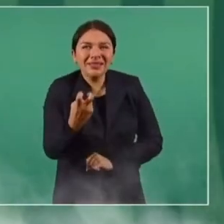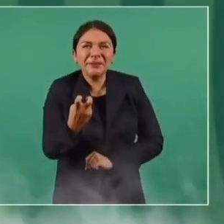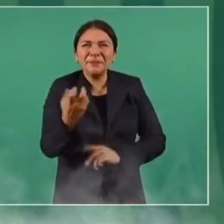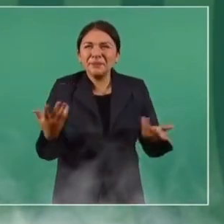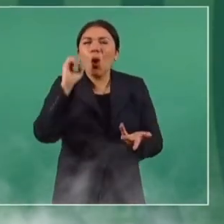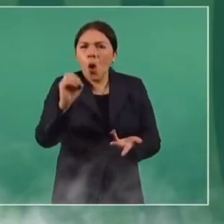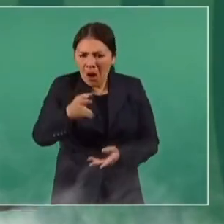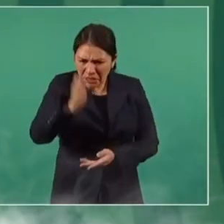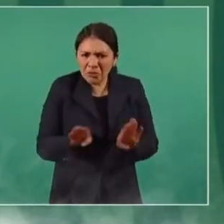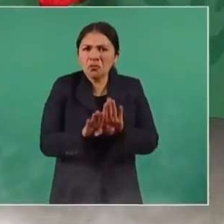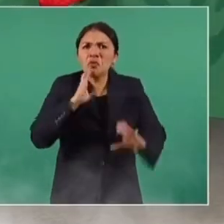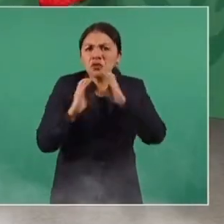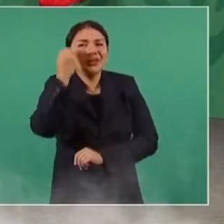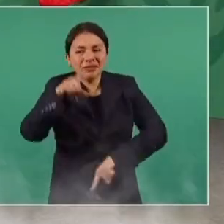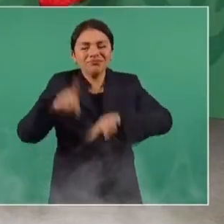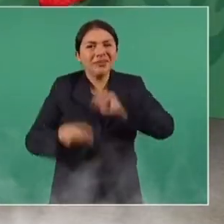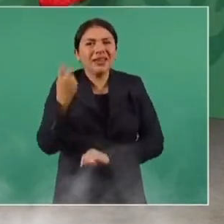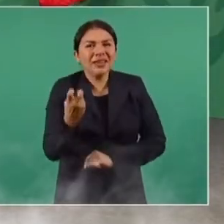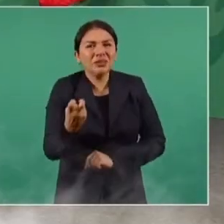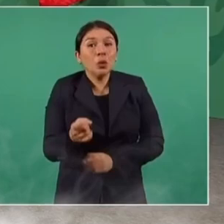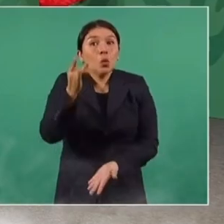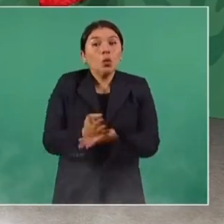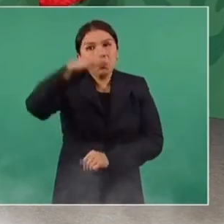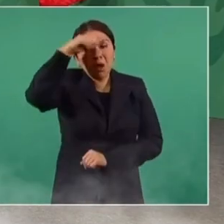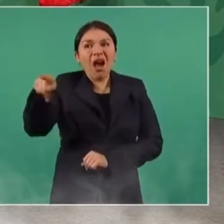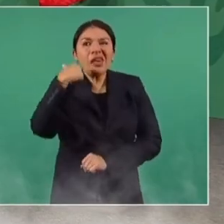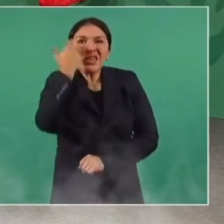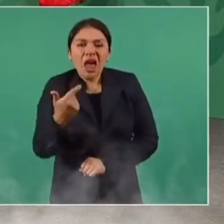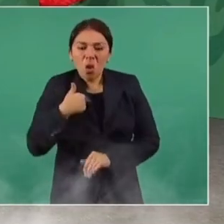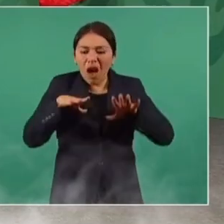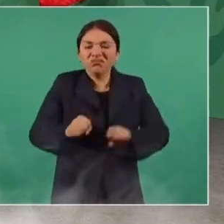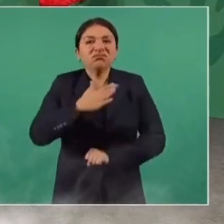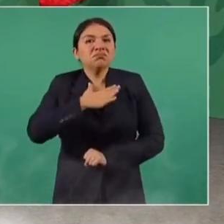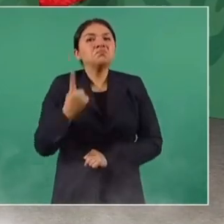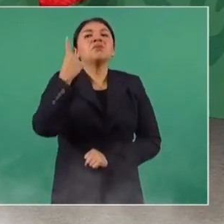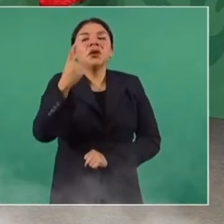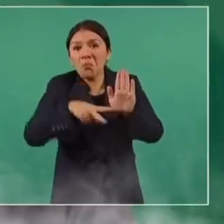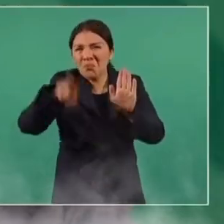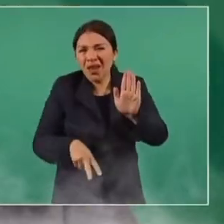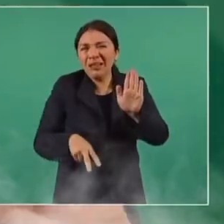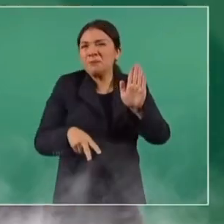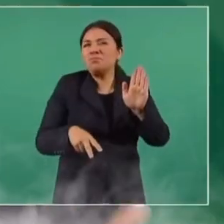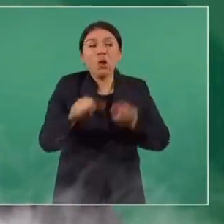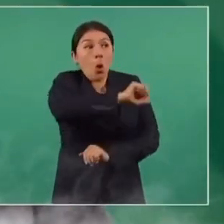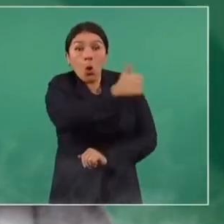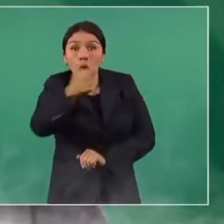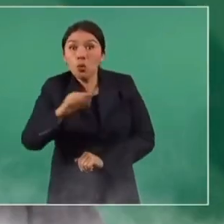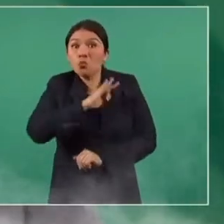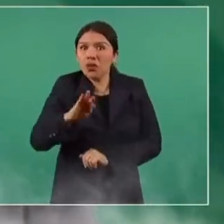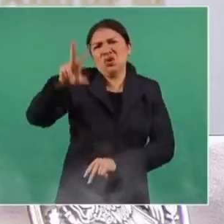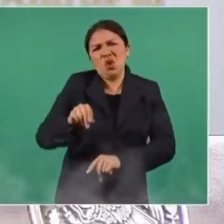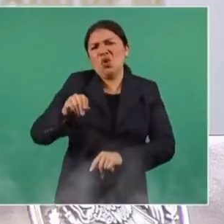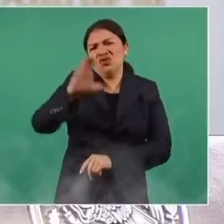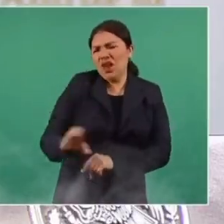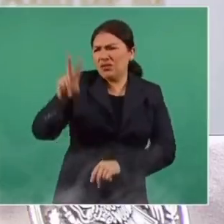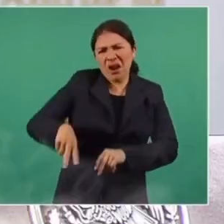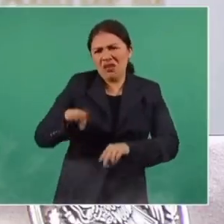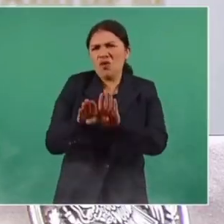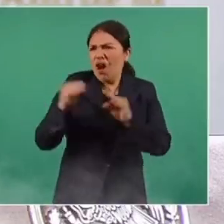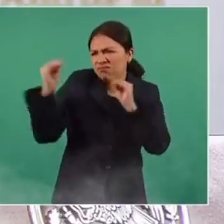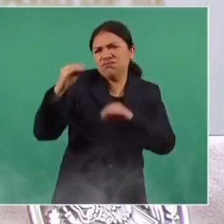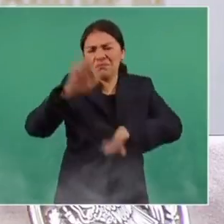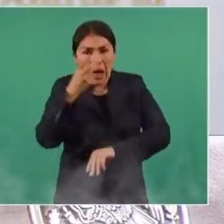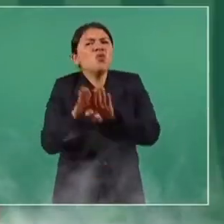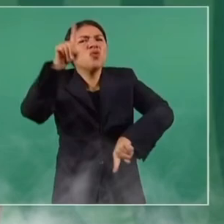o que haya un diálogo circular, que nada más quieren ellos tener el monopolio de la verdad y que nadie puede replicar. Eso es lo más